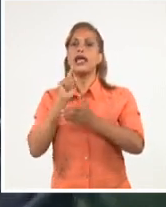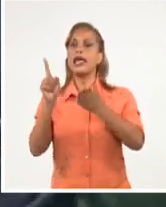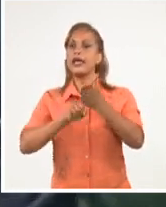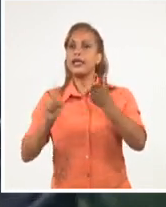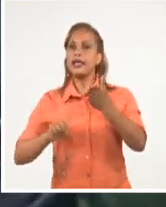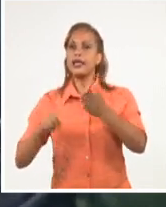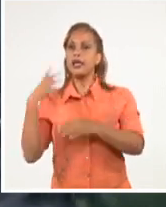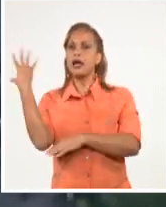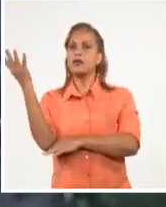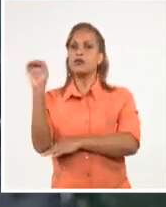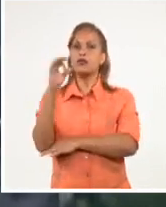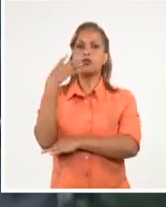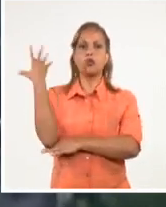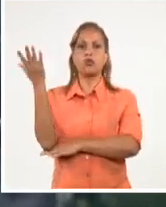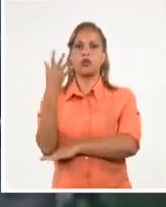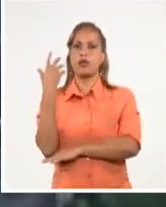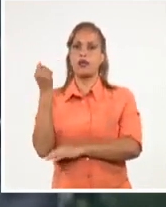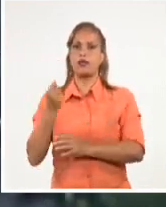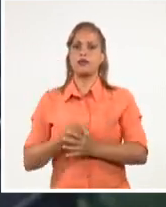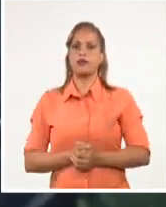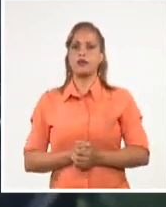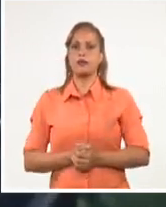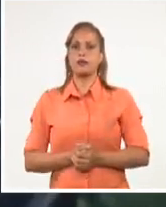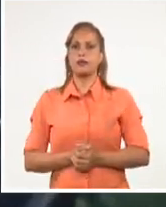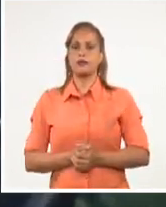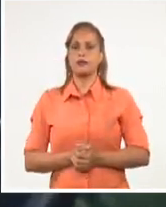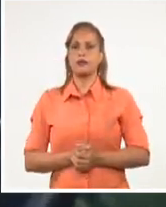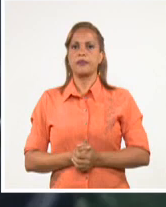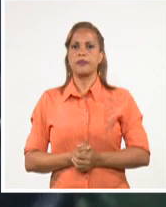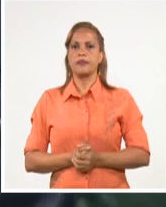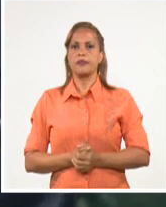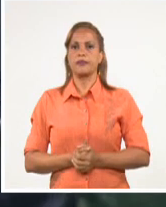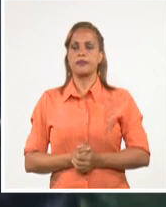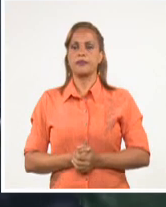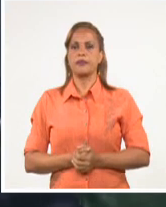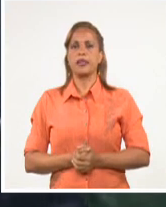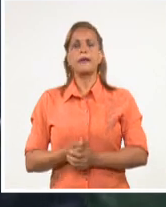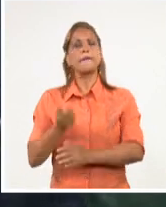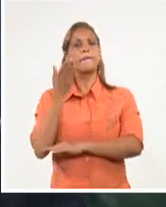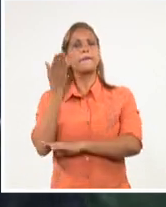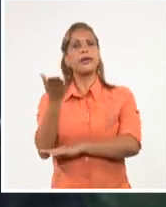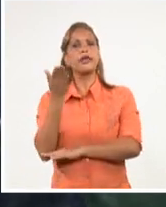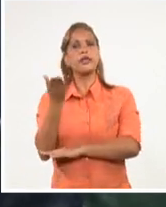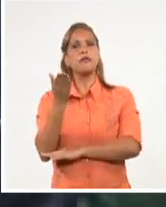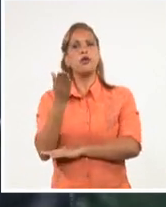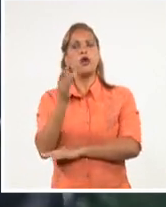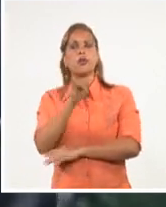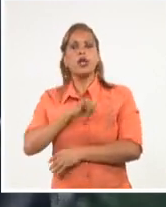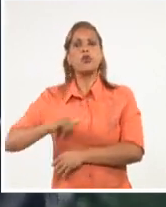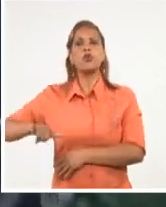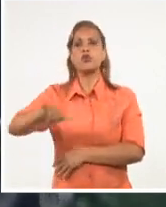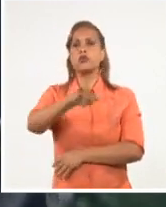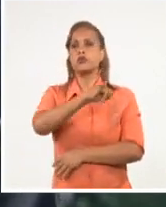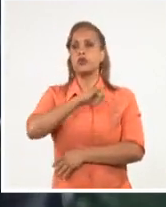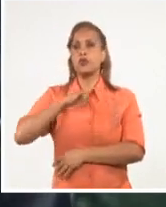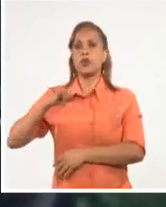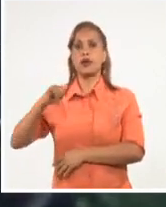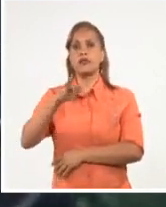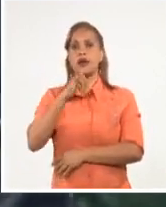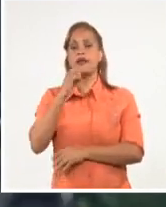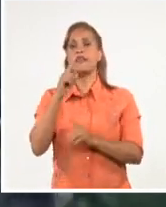y sus aplicaciones. Abogamos por la universalización del Tratado